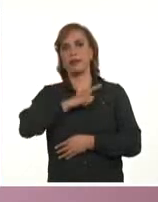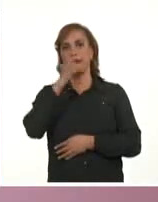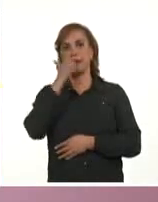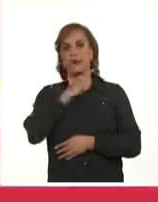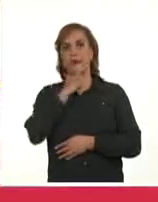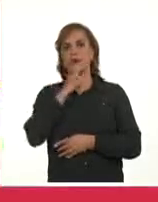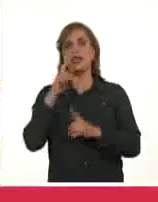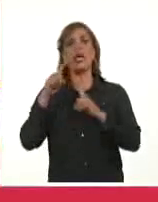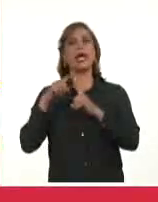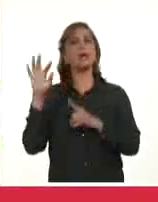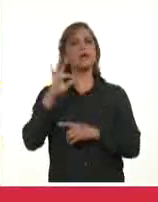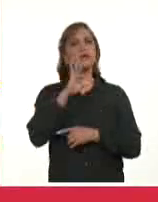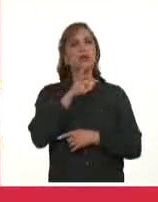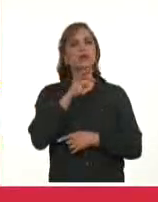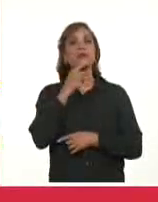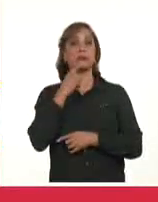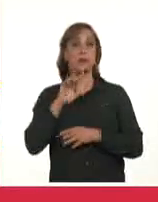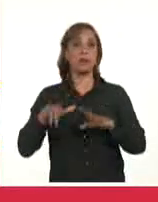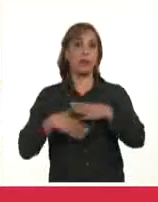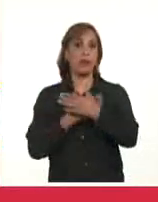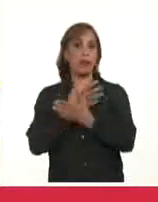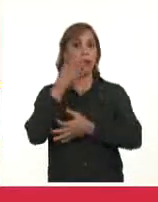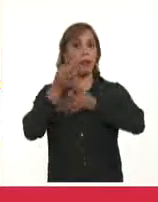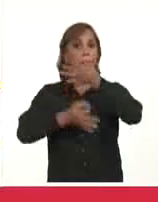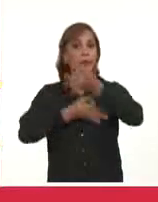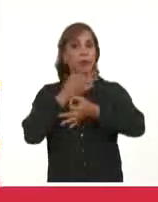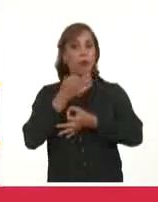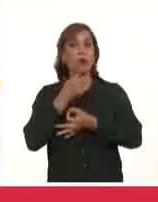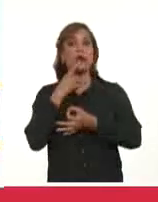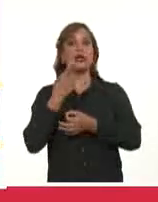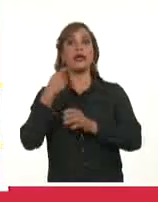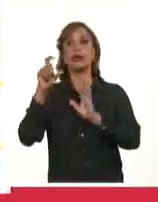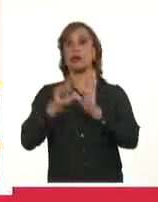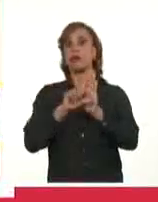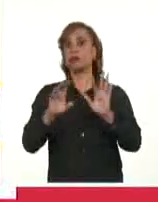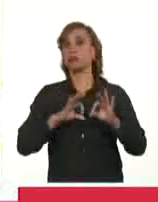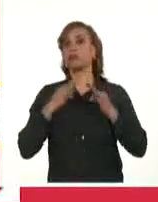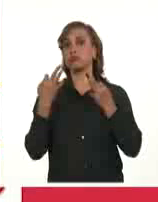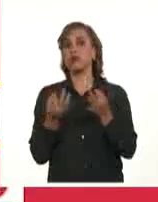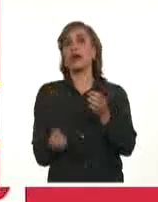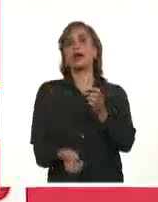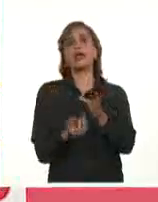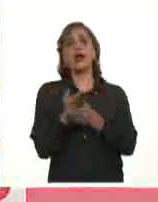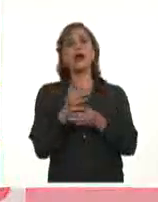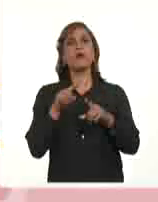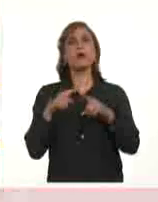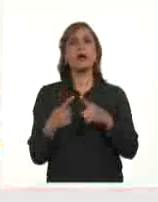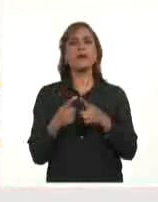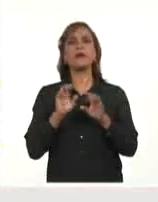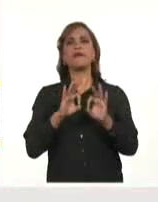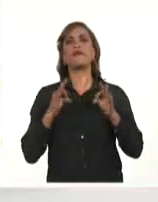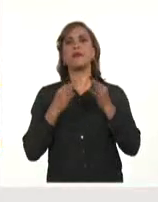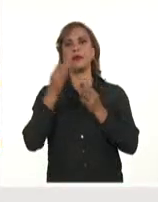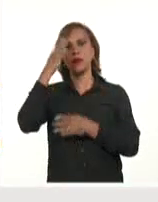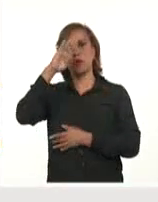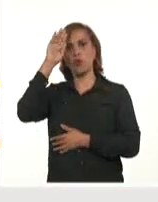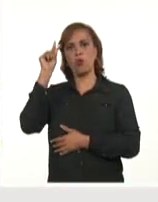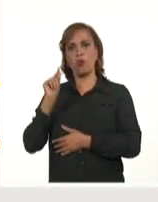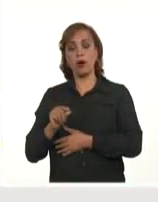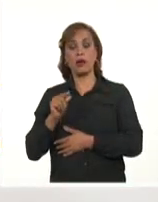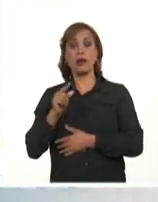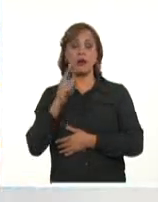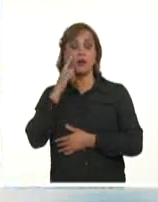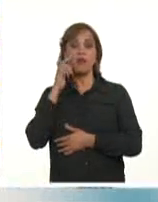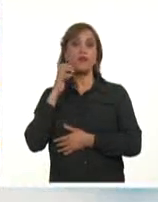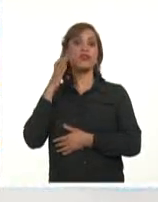cuenta oficial en Twitter, el canciller señaló que el texto jurídico está creado a la medida de las familias cubanas y con visión de futuro.